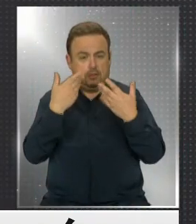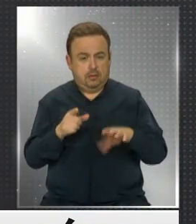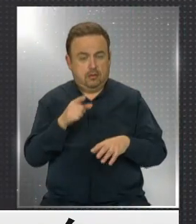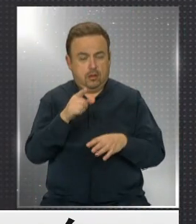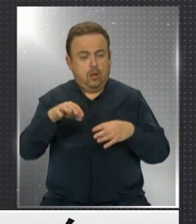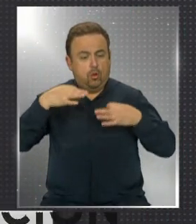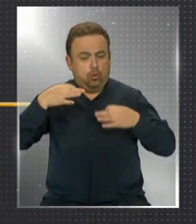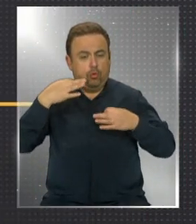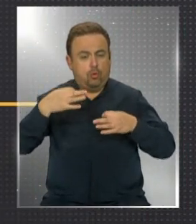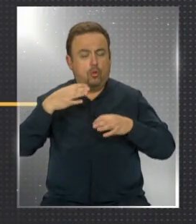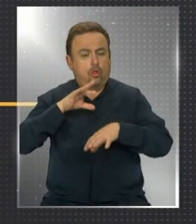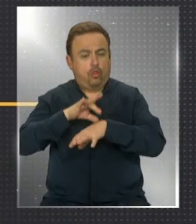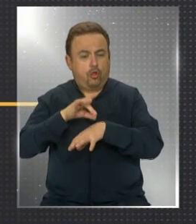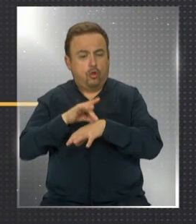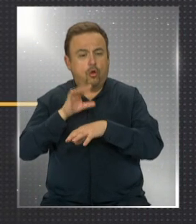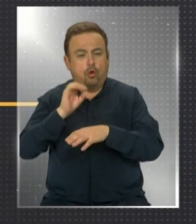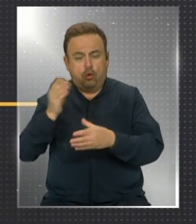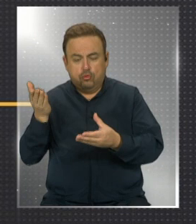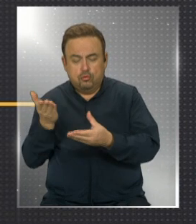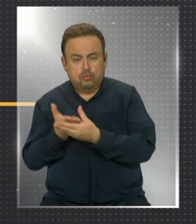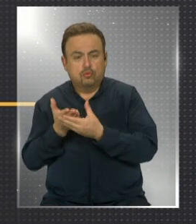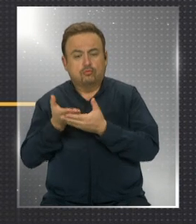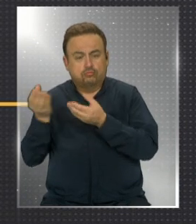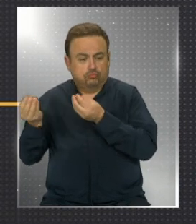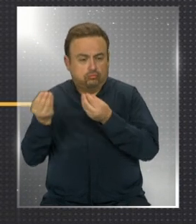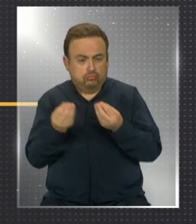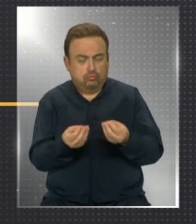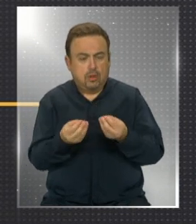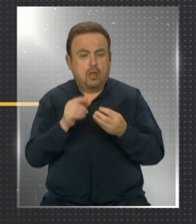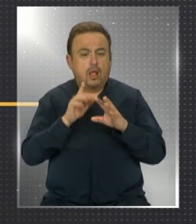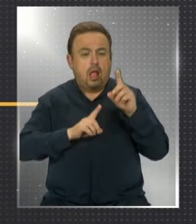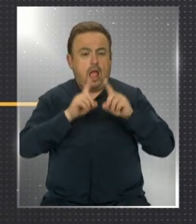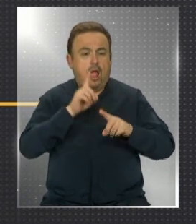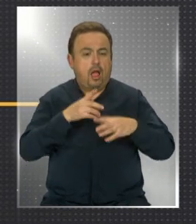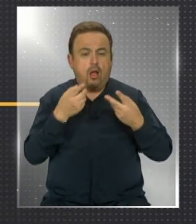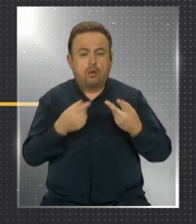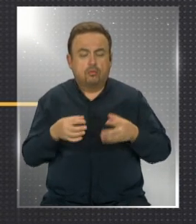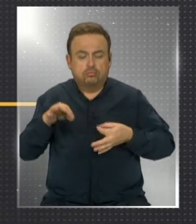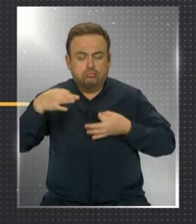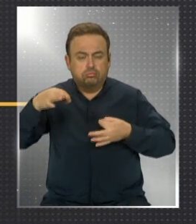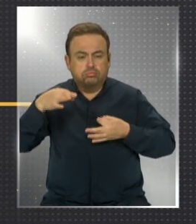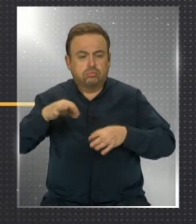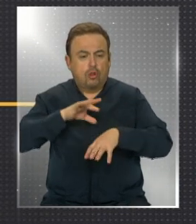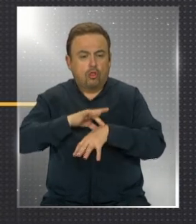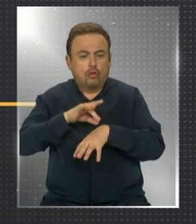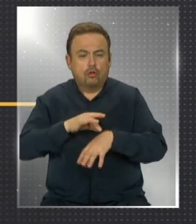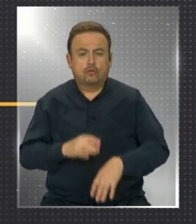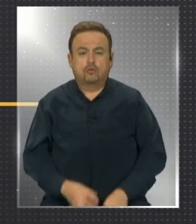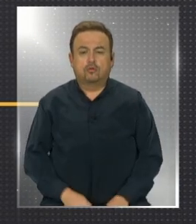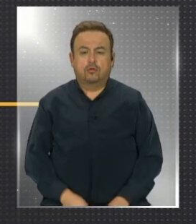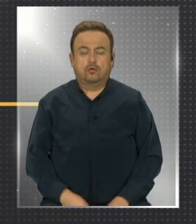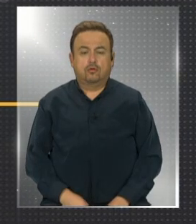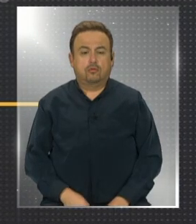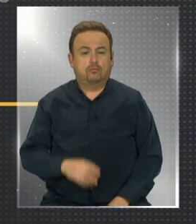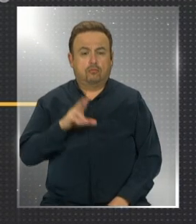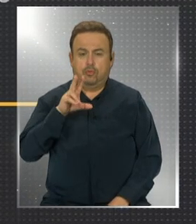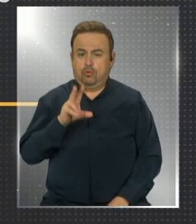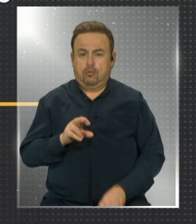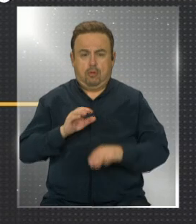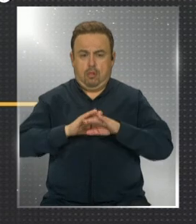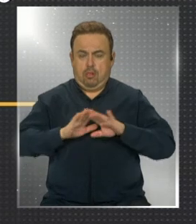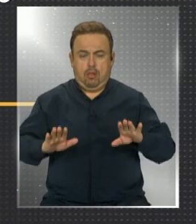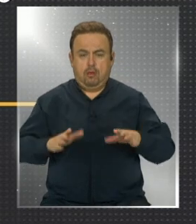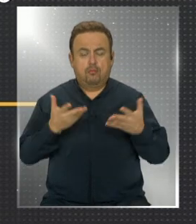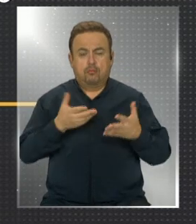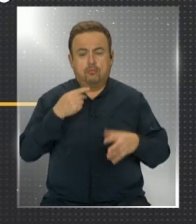tipo de documentación médica o pusieron a su disposición algún tipo de documentación médica? No, nada,